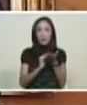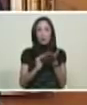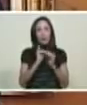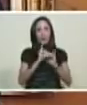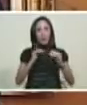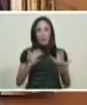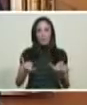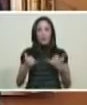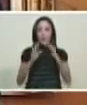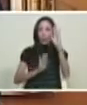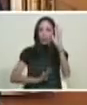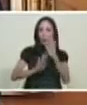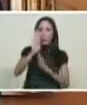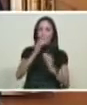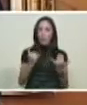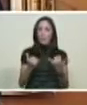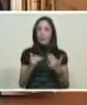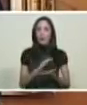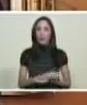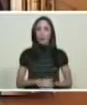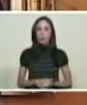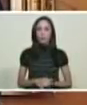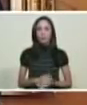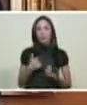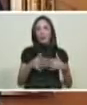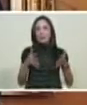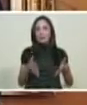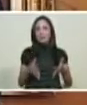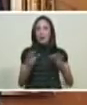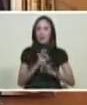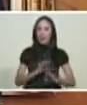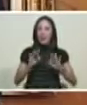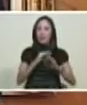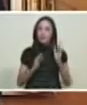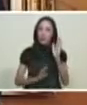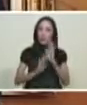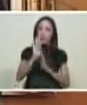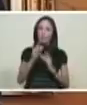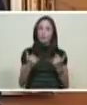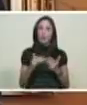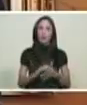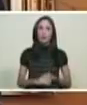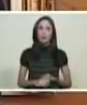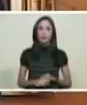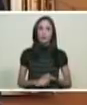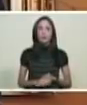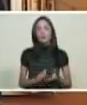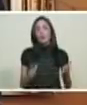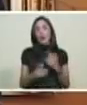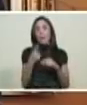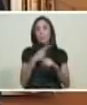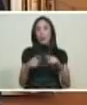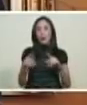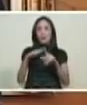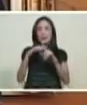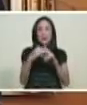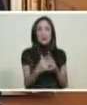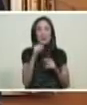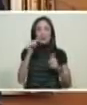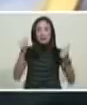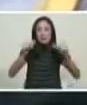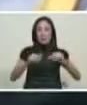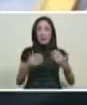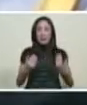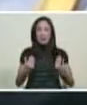supera a sí mismo sin quedar superado quien atribuye a la crisis sus fracasos y